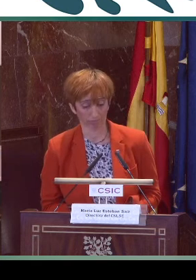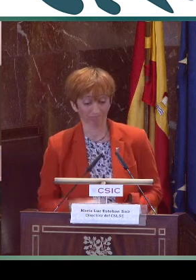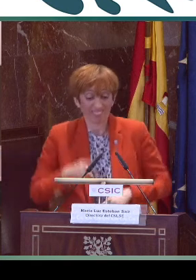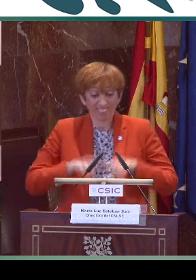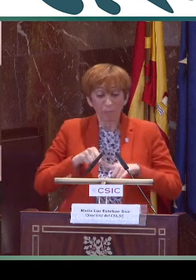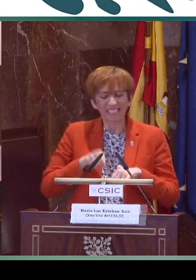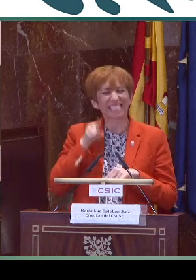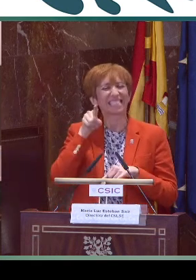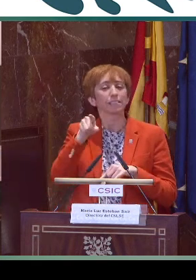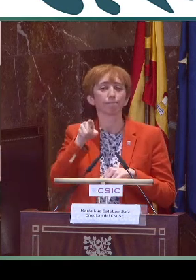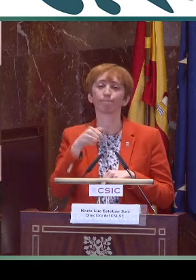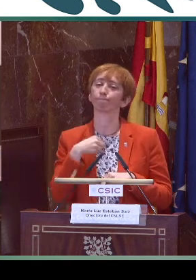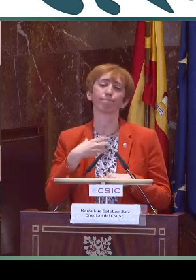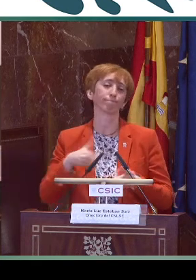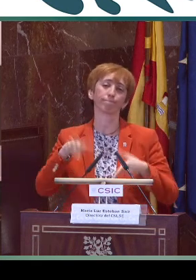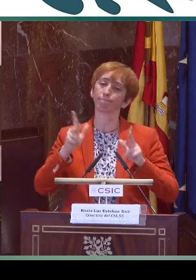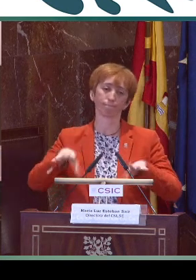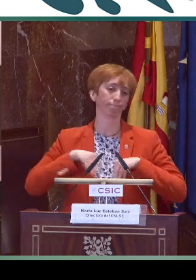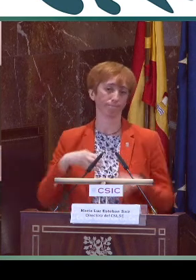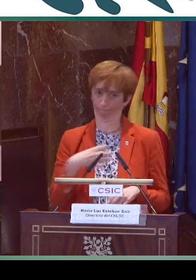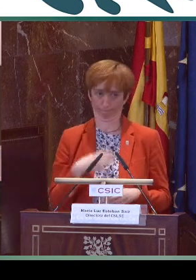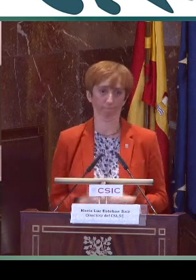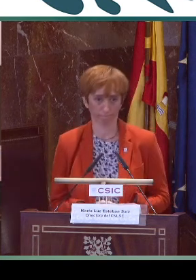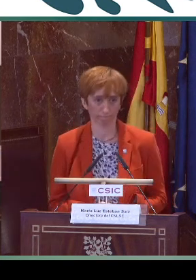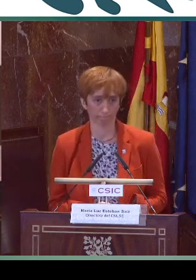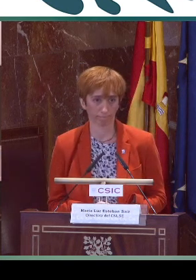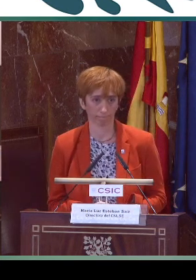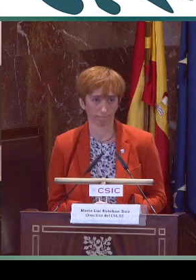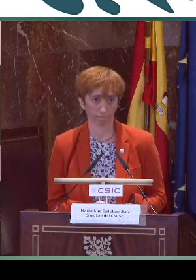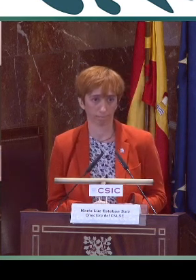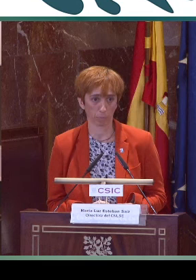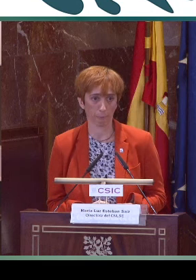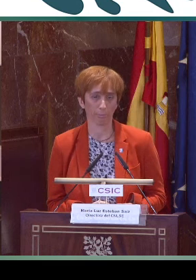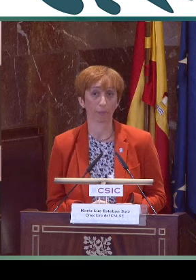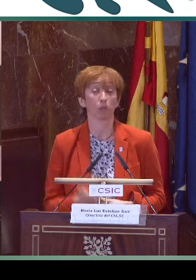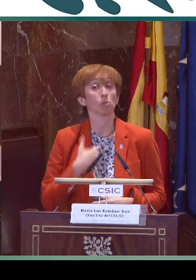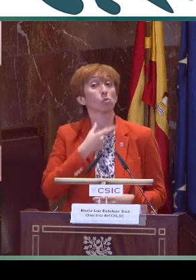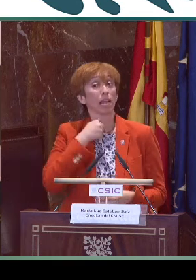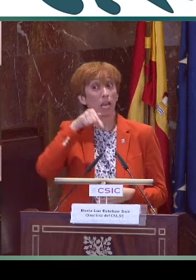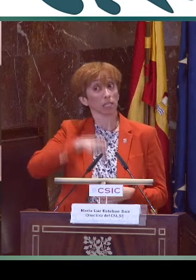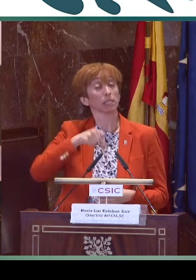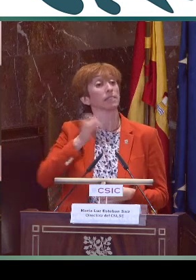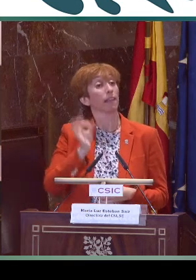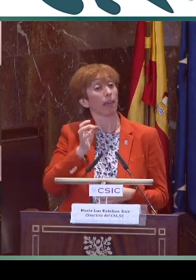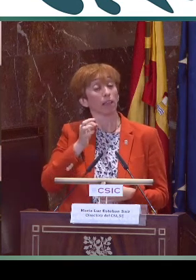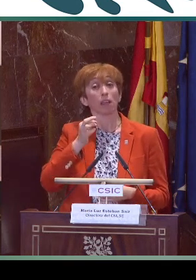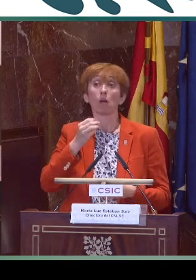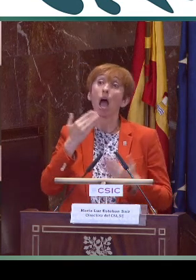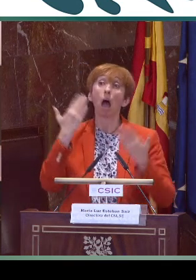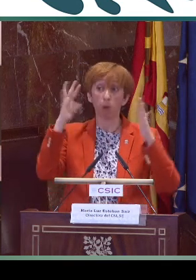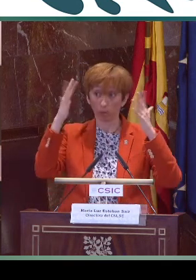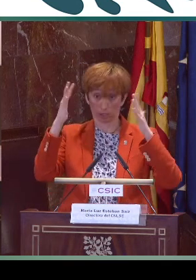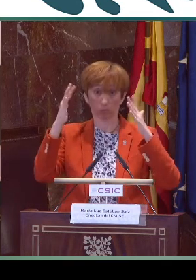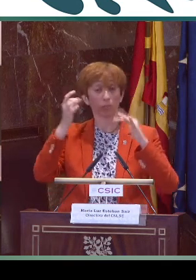educación bilingüe para sus hijos son muy pocas. No podemos tolerar esta situación ni podemos aceptarla. Me gustaría